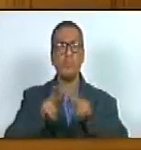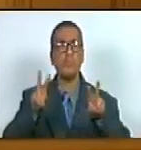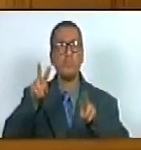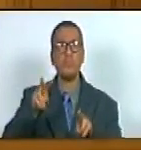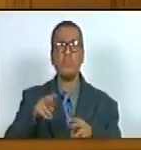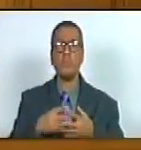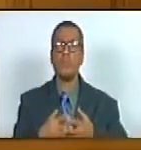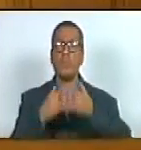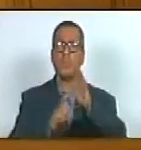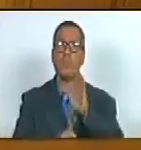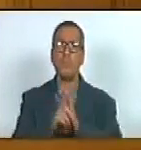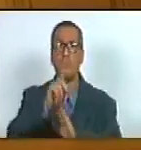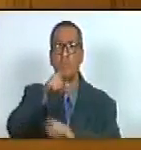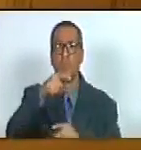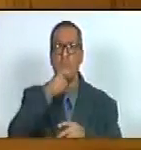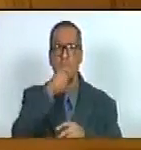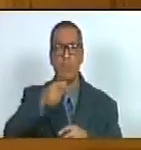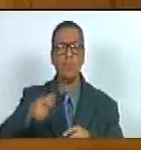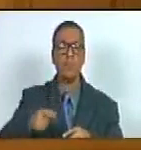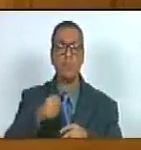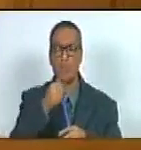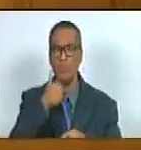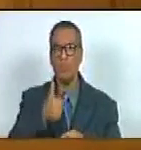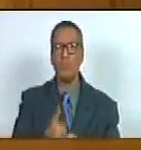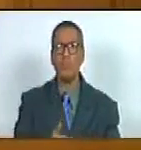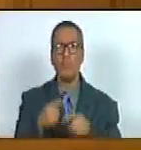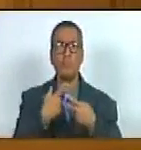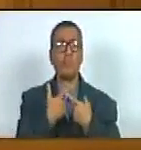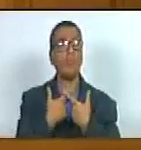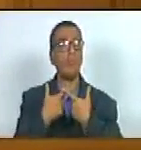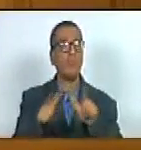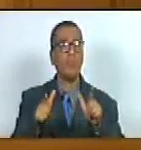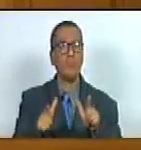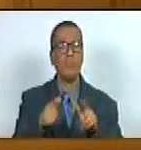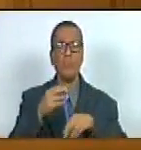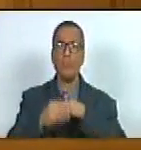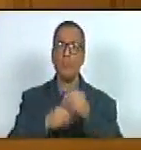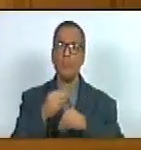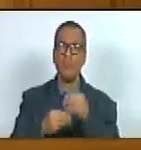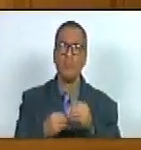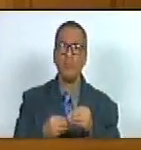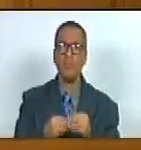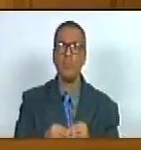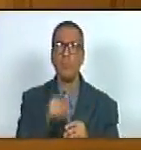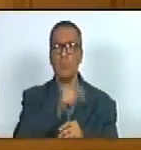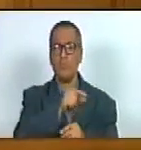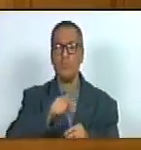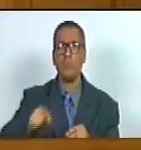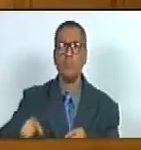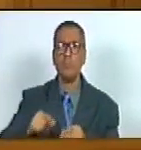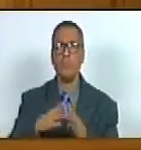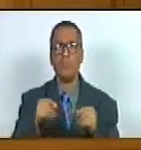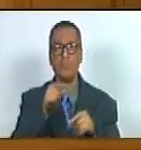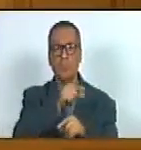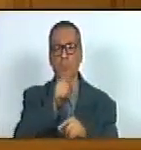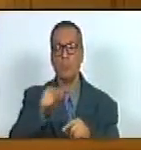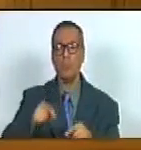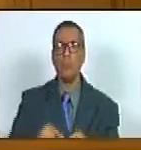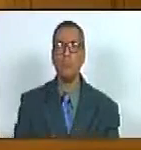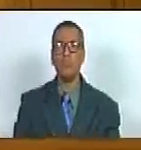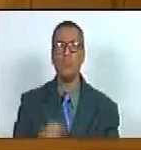prosperidad y del bienestar del pueblo así como el libre desenvolvimiento de la personalidad de sus habitantes